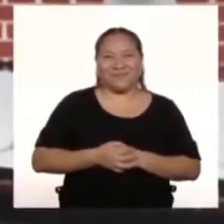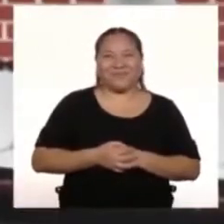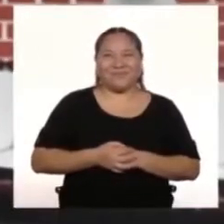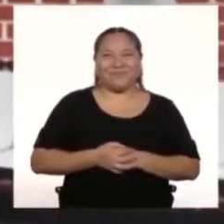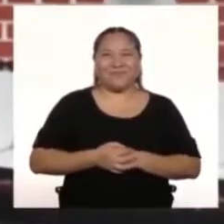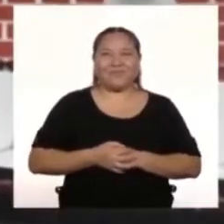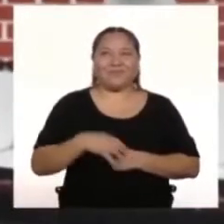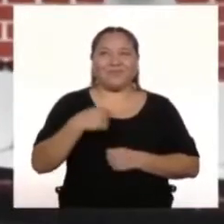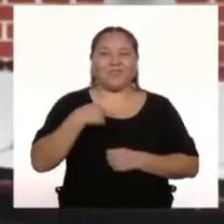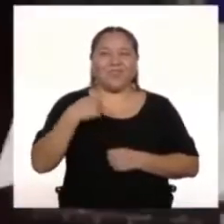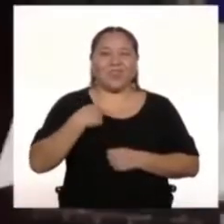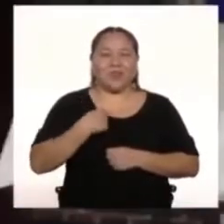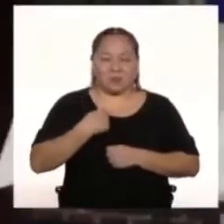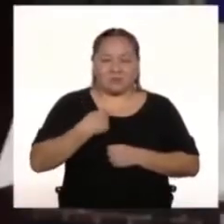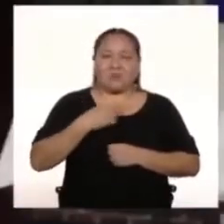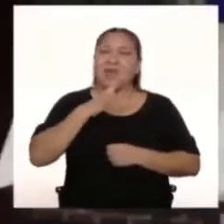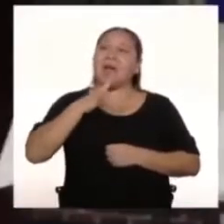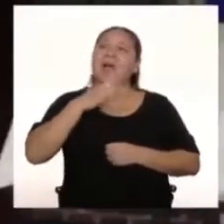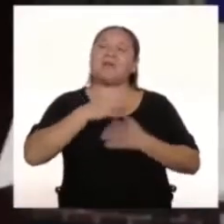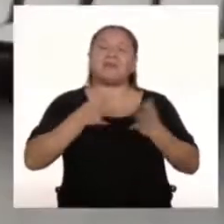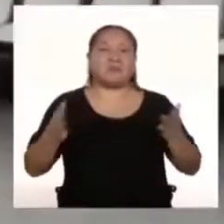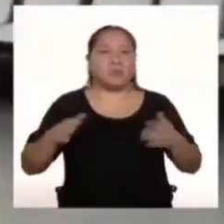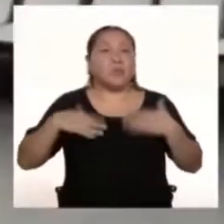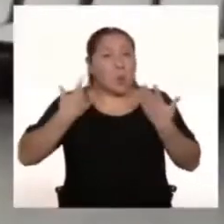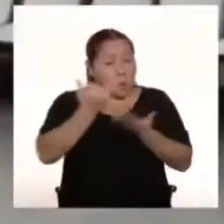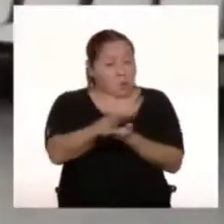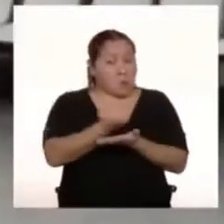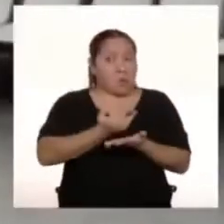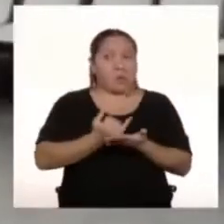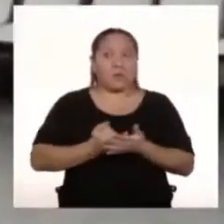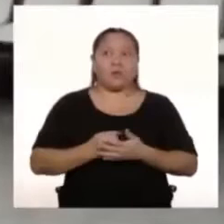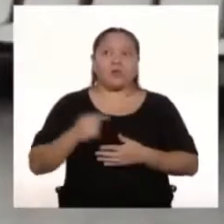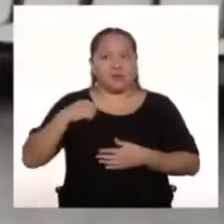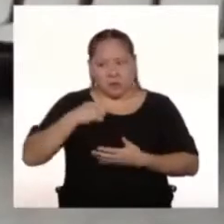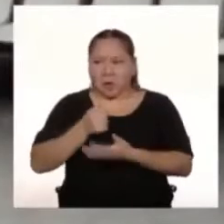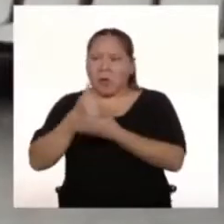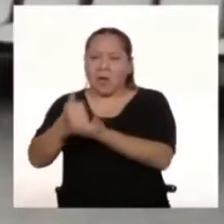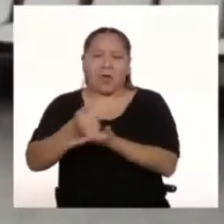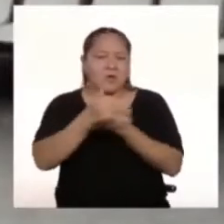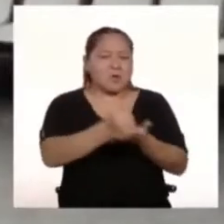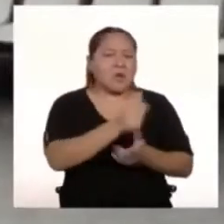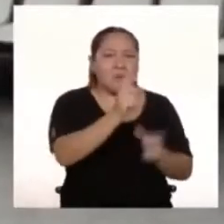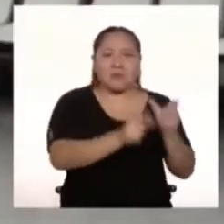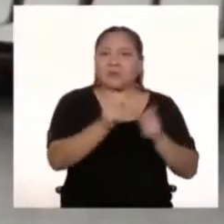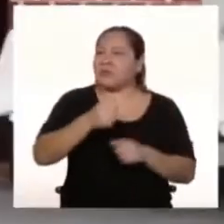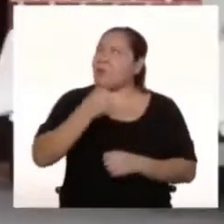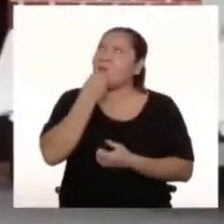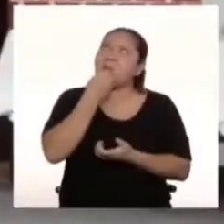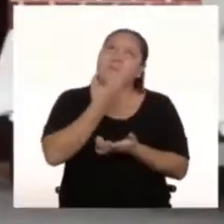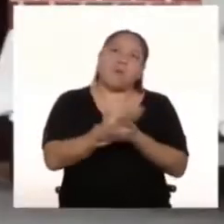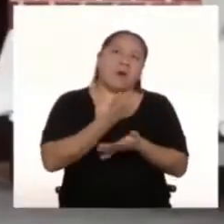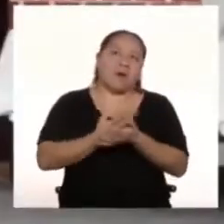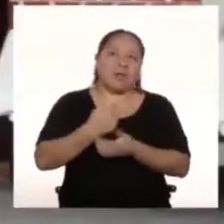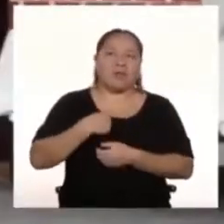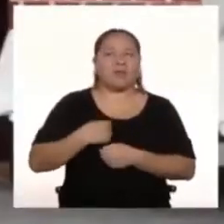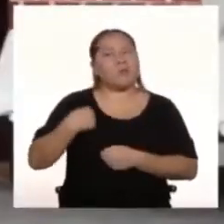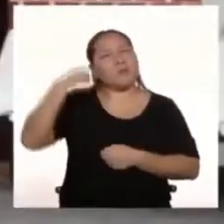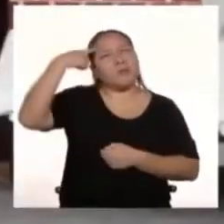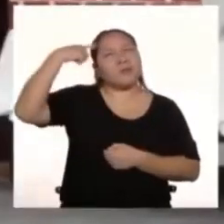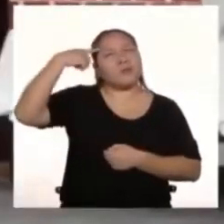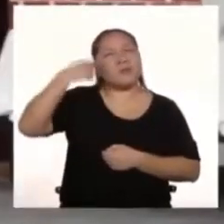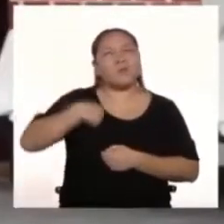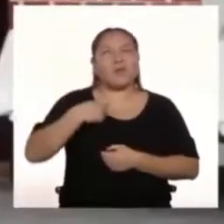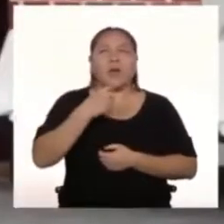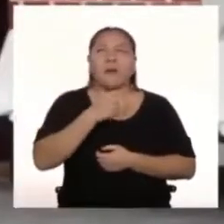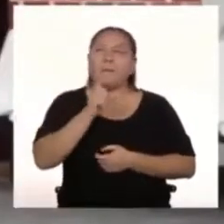Soy muy extrovertido Poder dibujar Puedo guiar a las demás personas Y soy demasiado bondadosa Creo que soy una persona